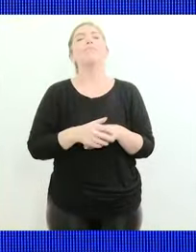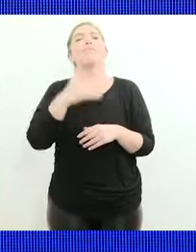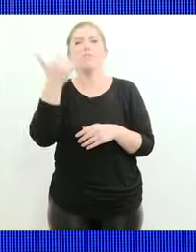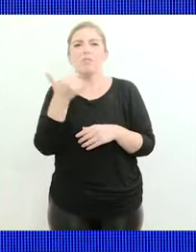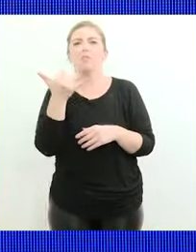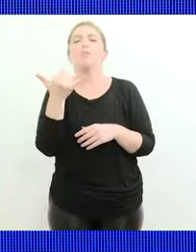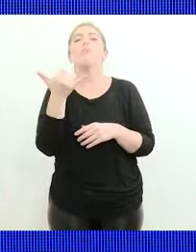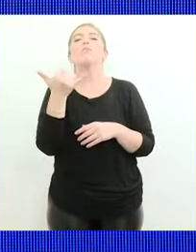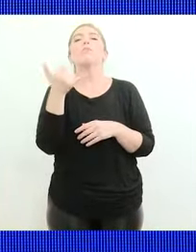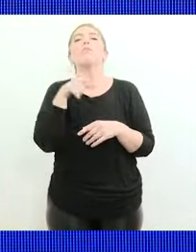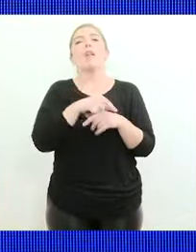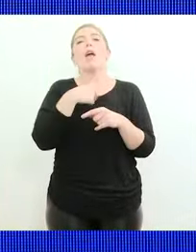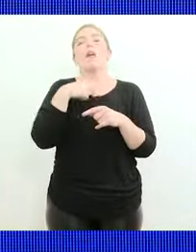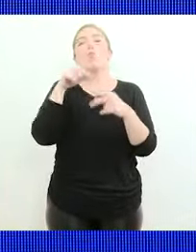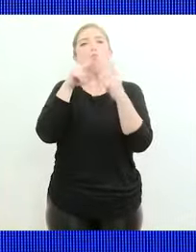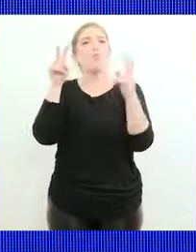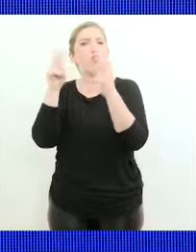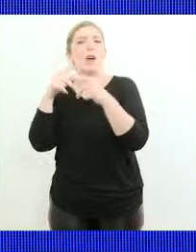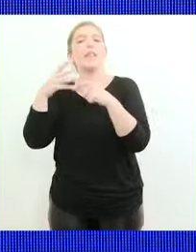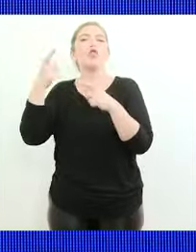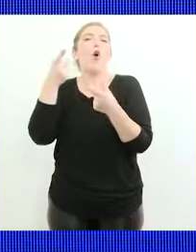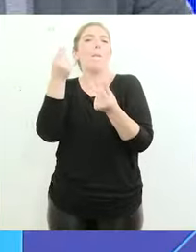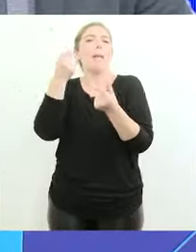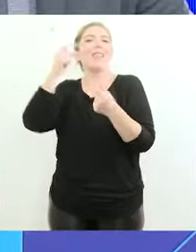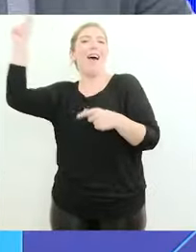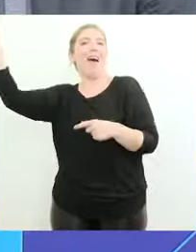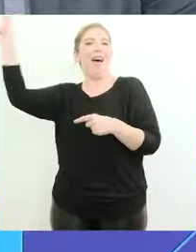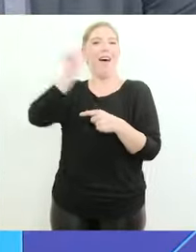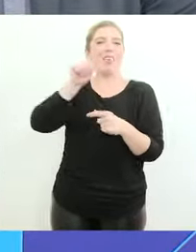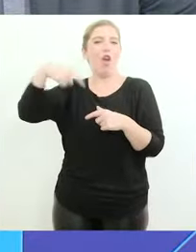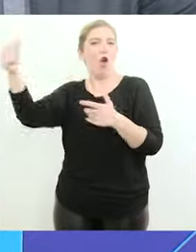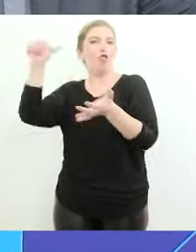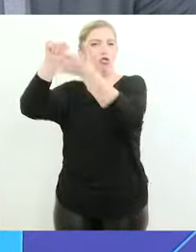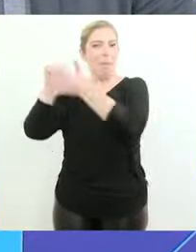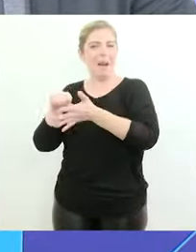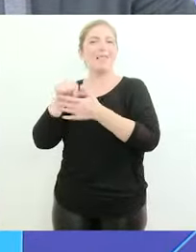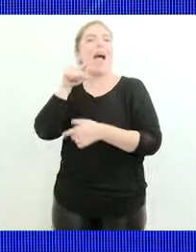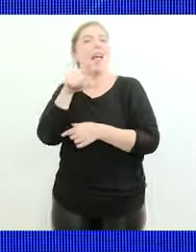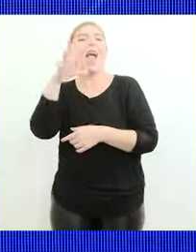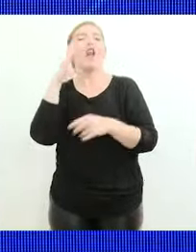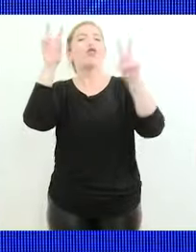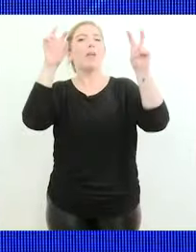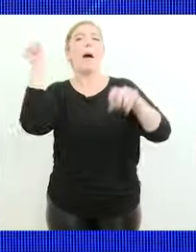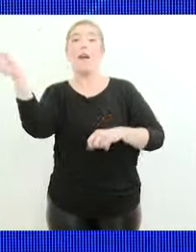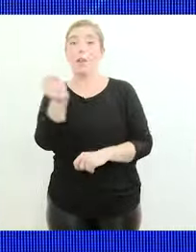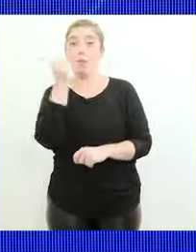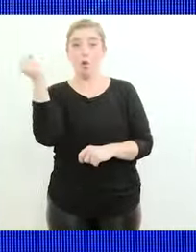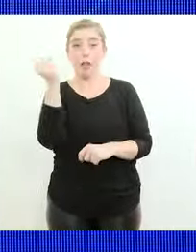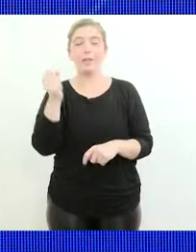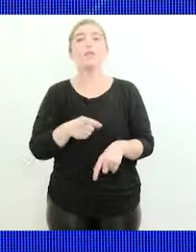de los puentes con financiamiento internacional. Ahí hay una cosa importante. cuando uno realiza obras